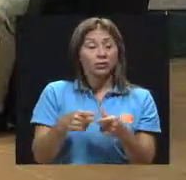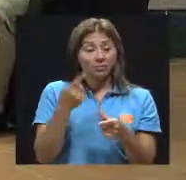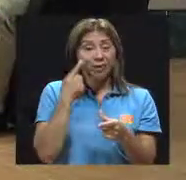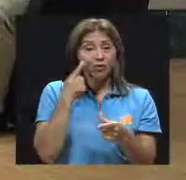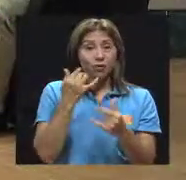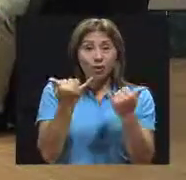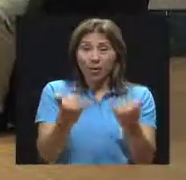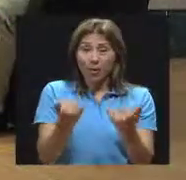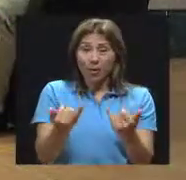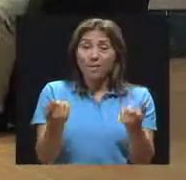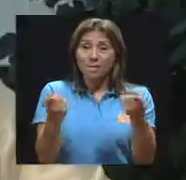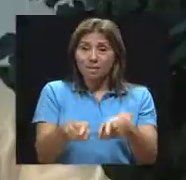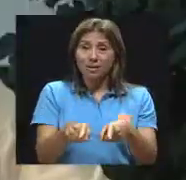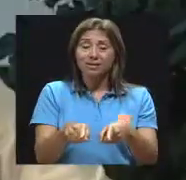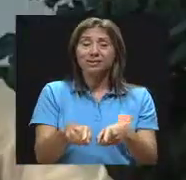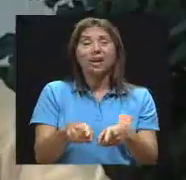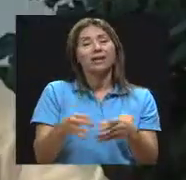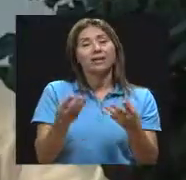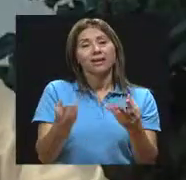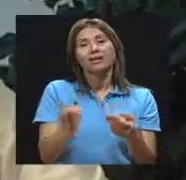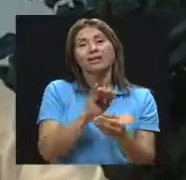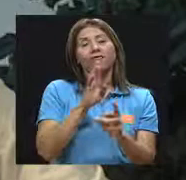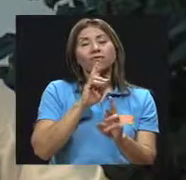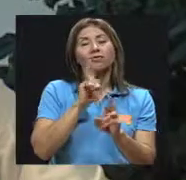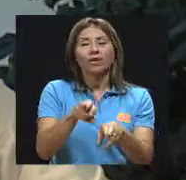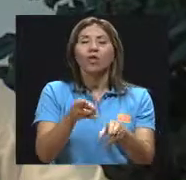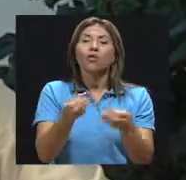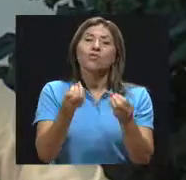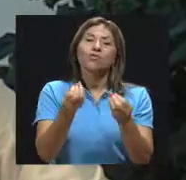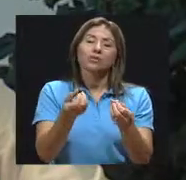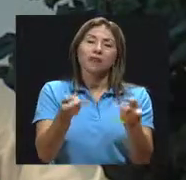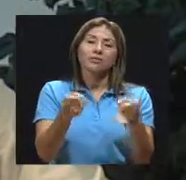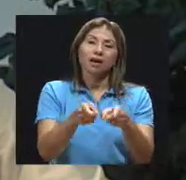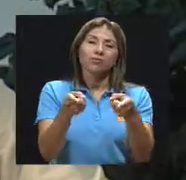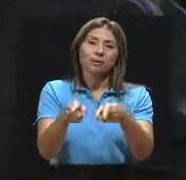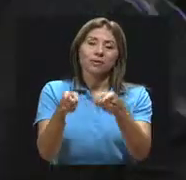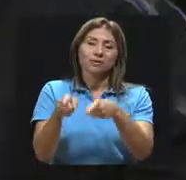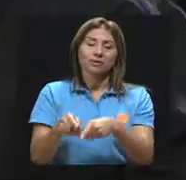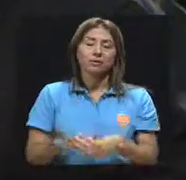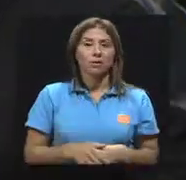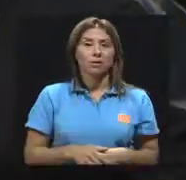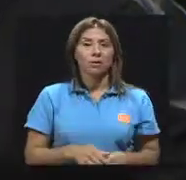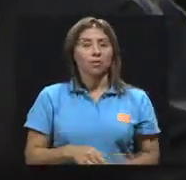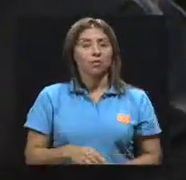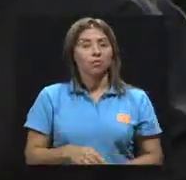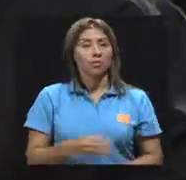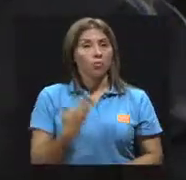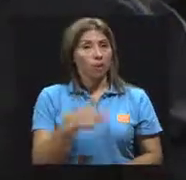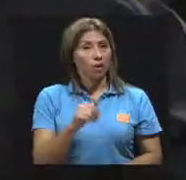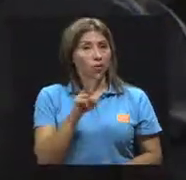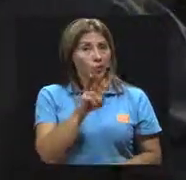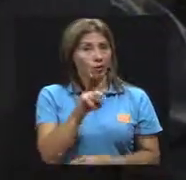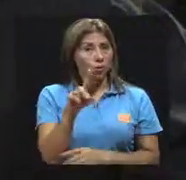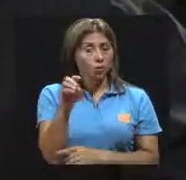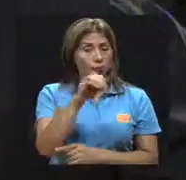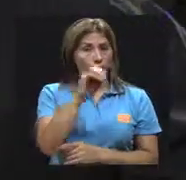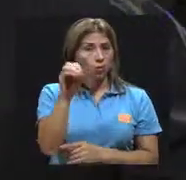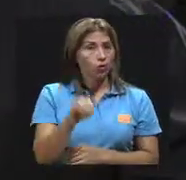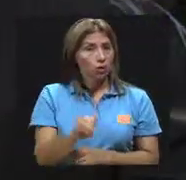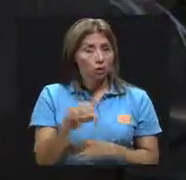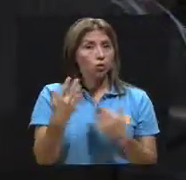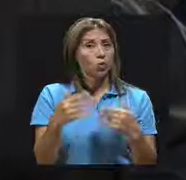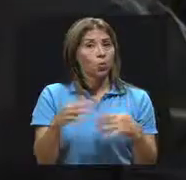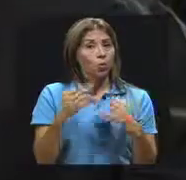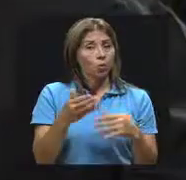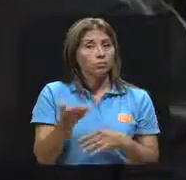es la suma de un montón de causas. Claro. Bueno, 21% María del Mar es bastante, ¿verdad? Es alto.